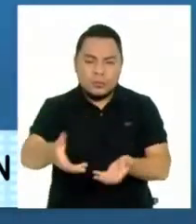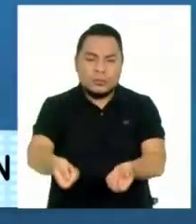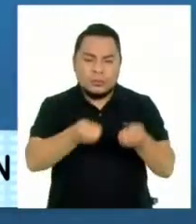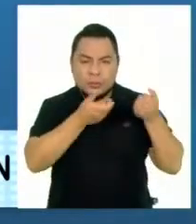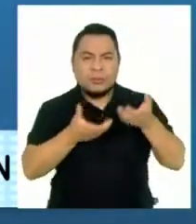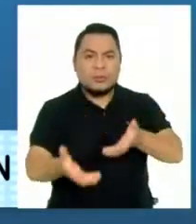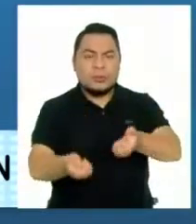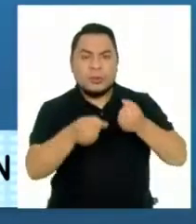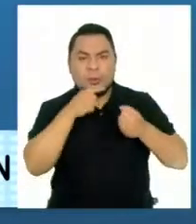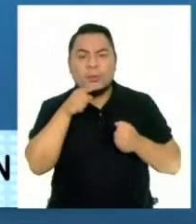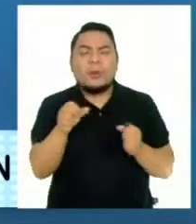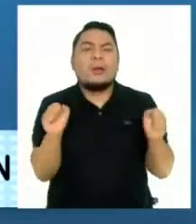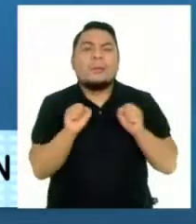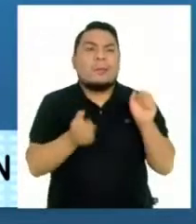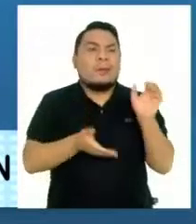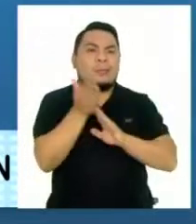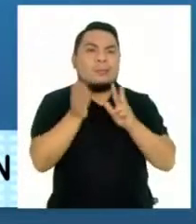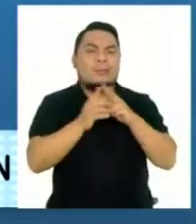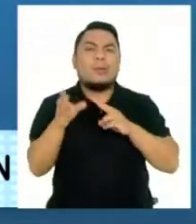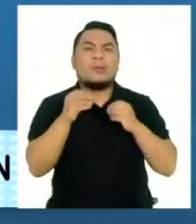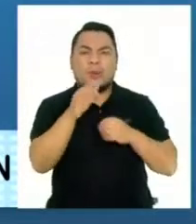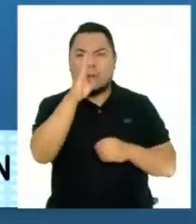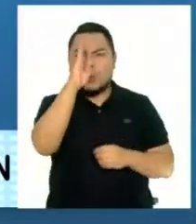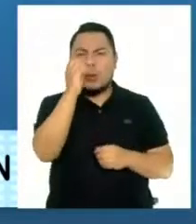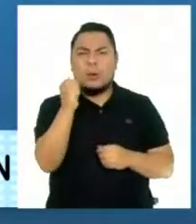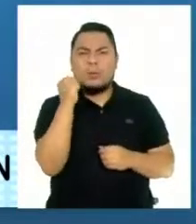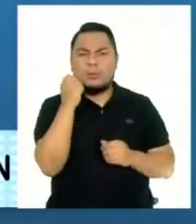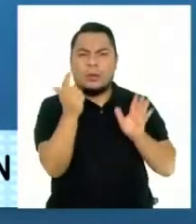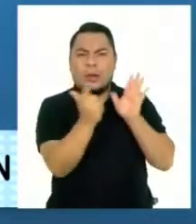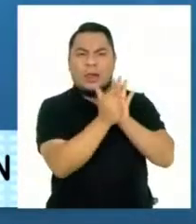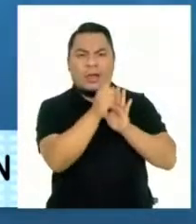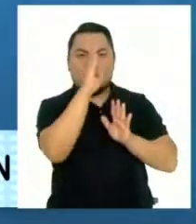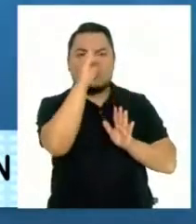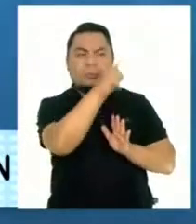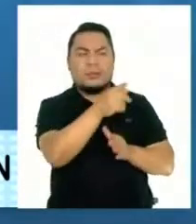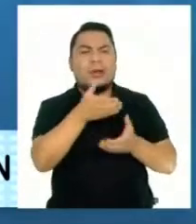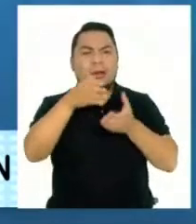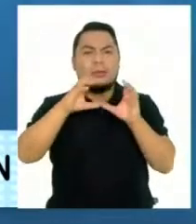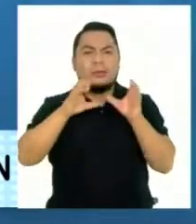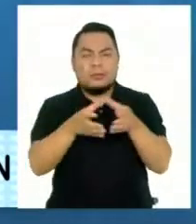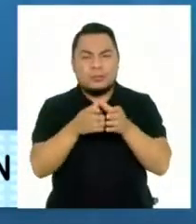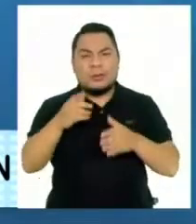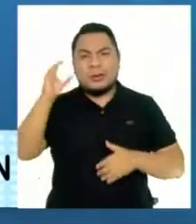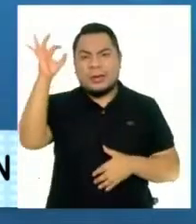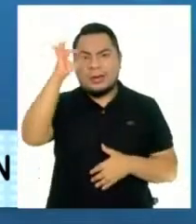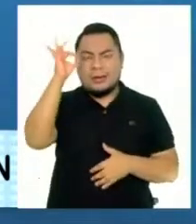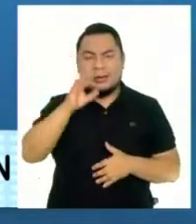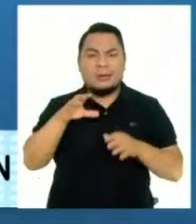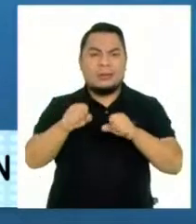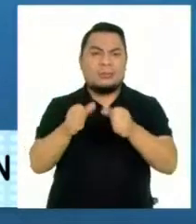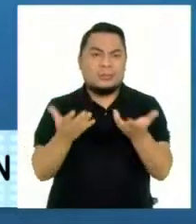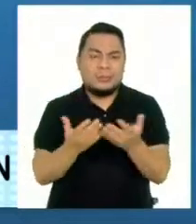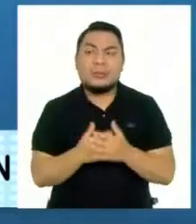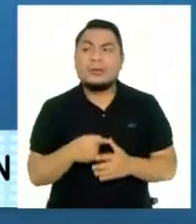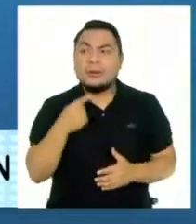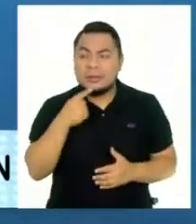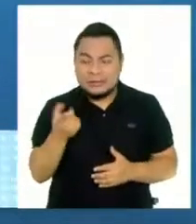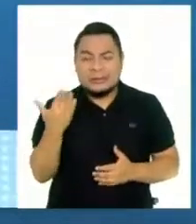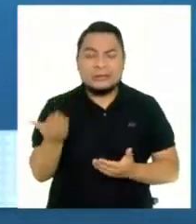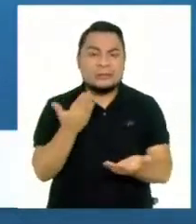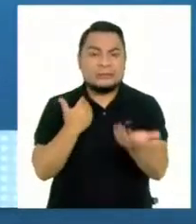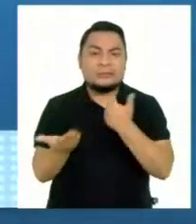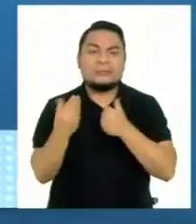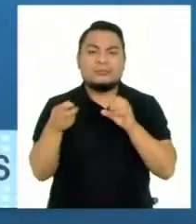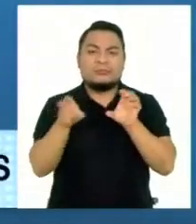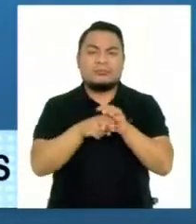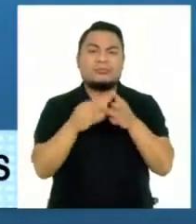represalias y el regreso de la dura ley islámica del régimen talibán. Estados Unidos ya sacó del país por vía